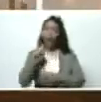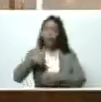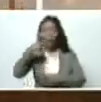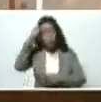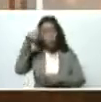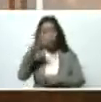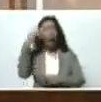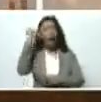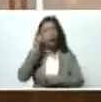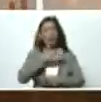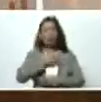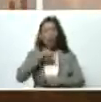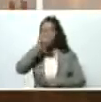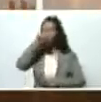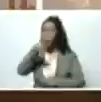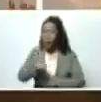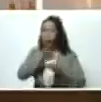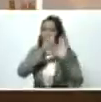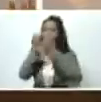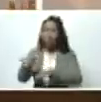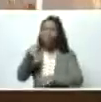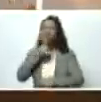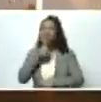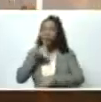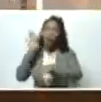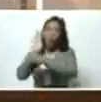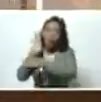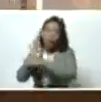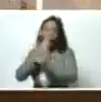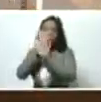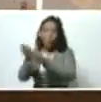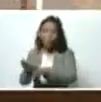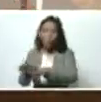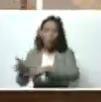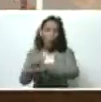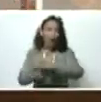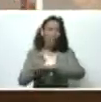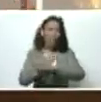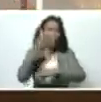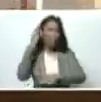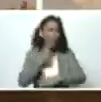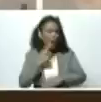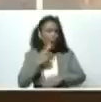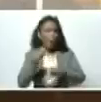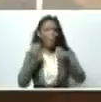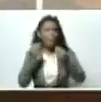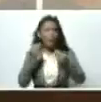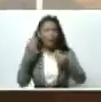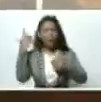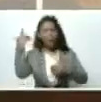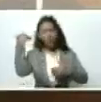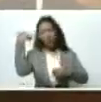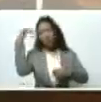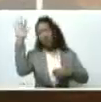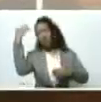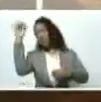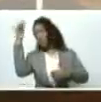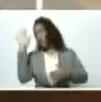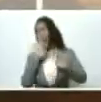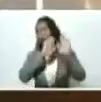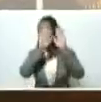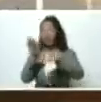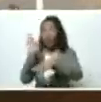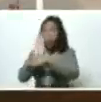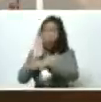tiene quien lo quiera, este pueblo tiene quien lo proteja y quien lo apoye, gobierno bolivariano para rato, para apoyar y proteger